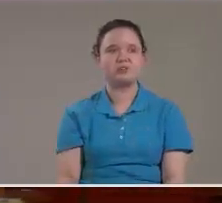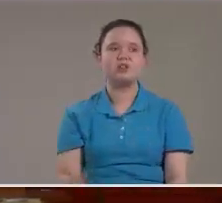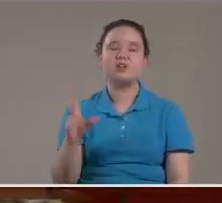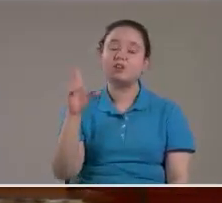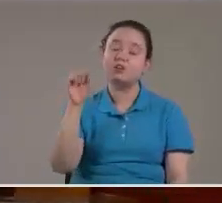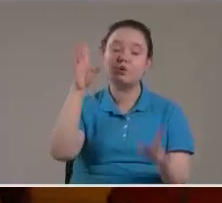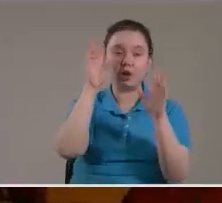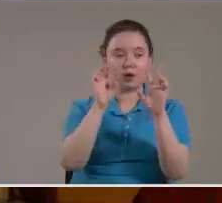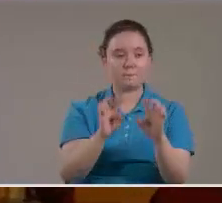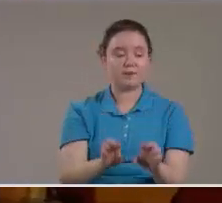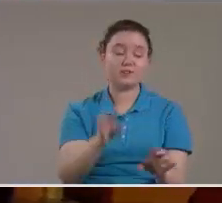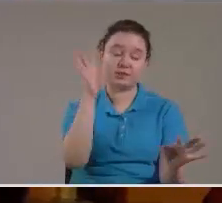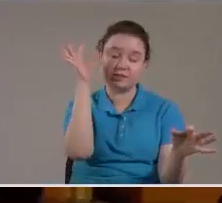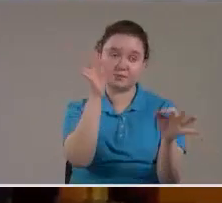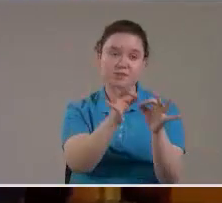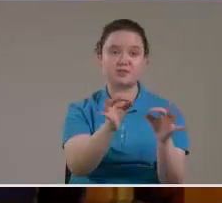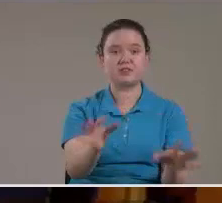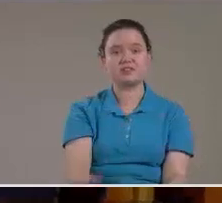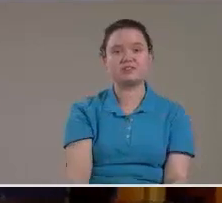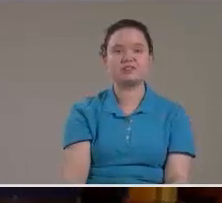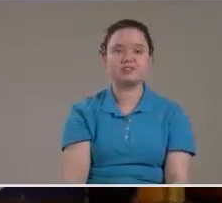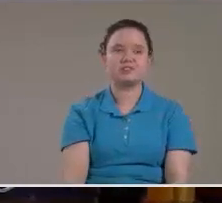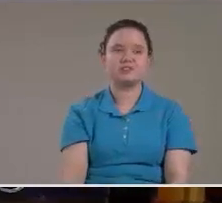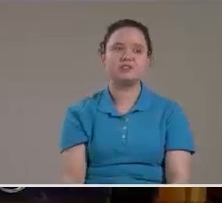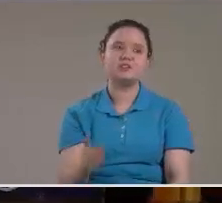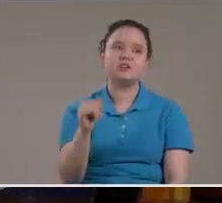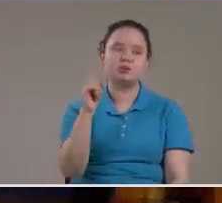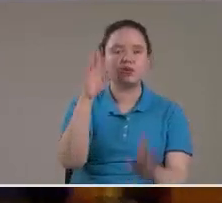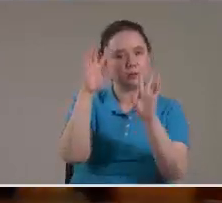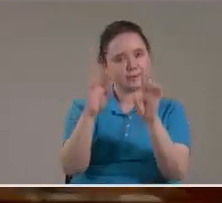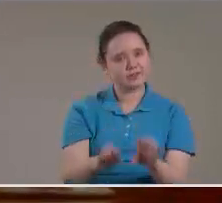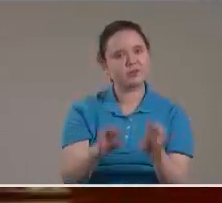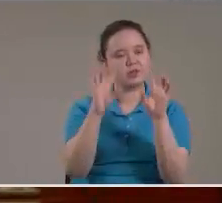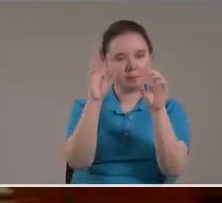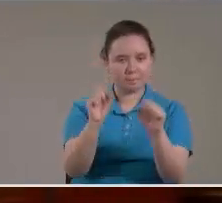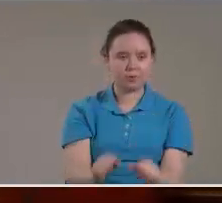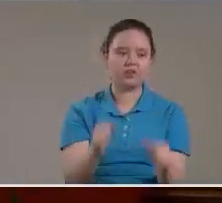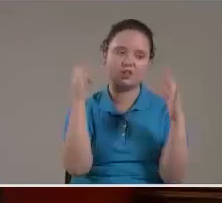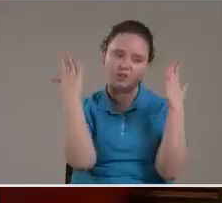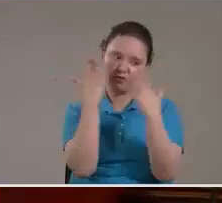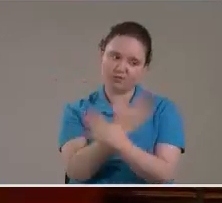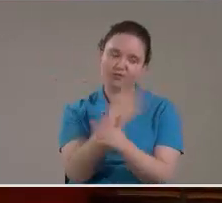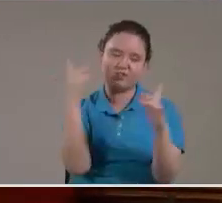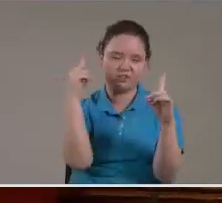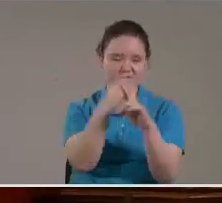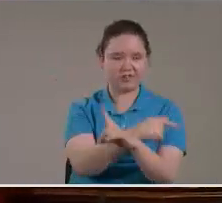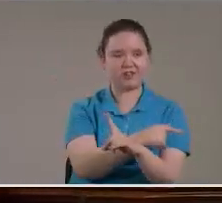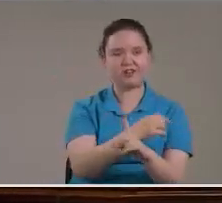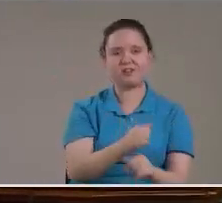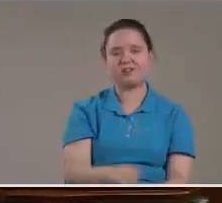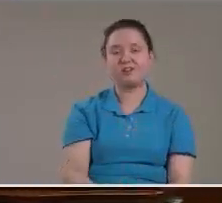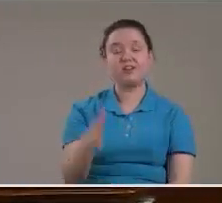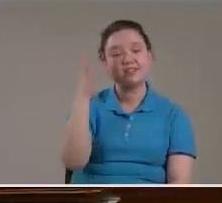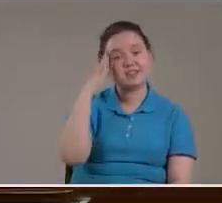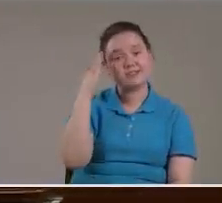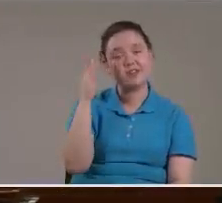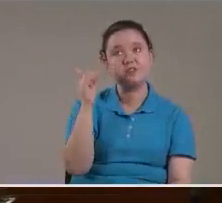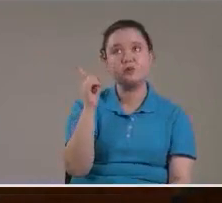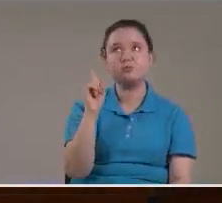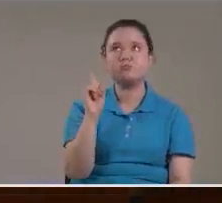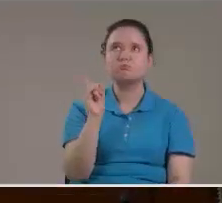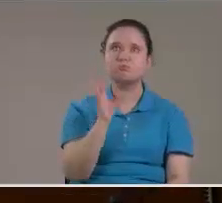personas específicas, porque uno como persona puede fallar, se puede equivocar, ya sea con mala o buena intención